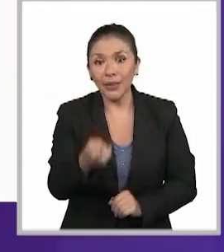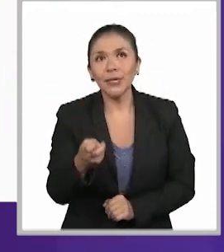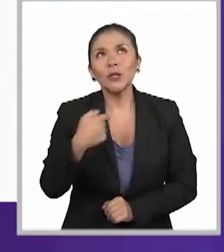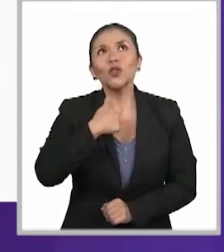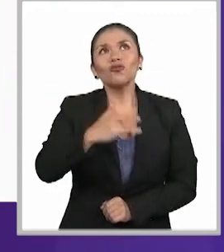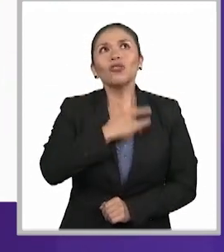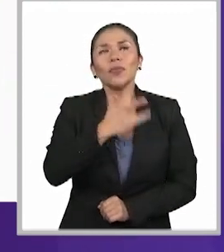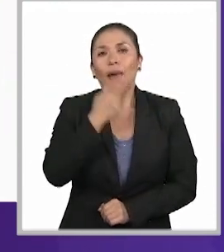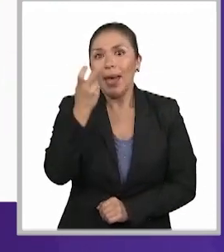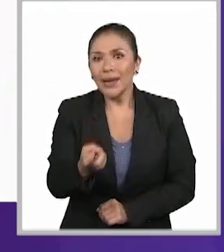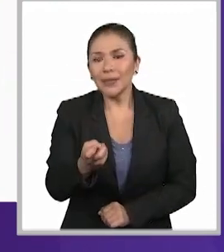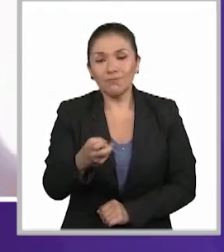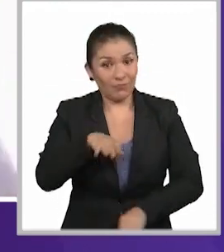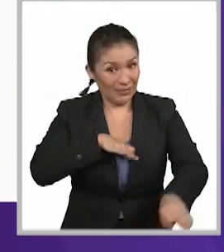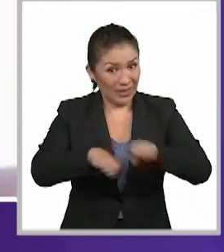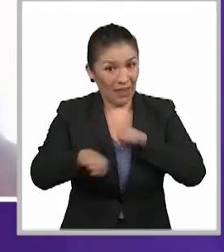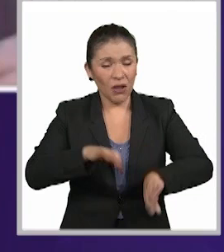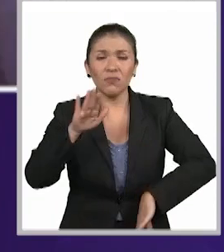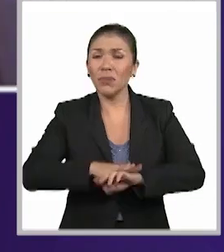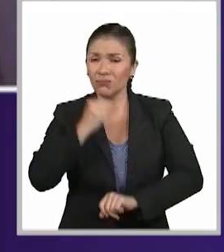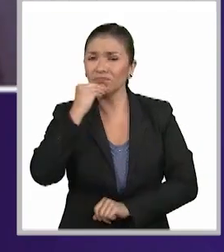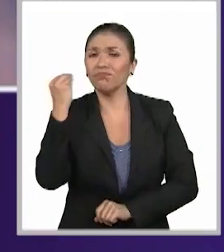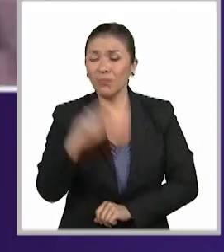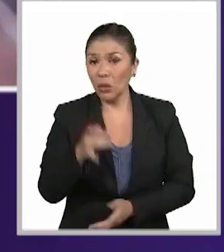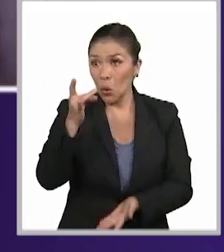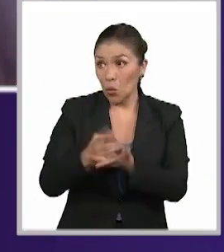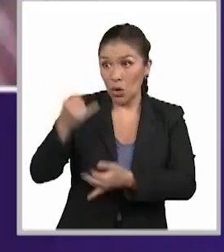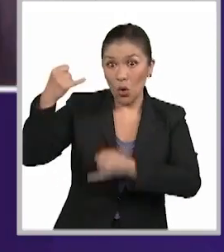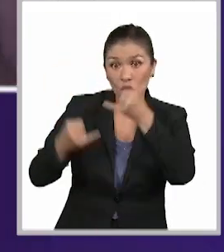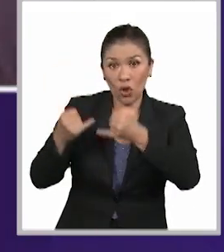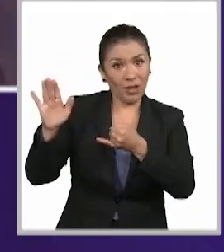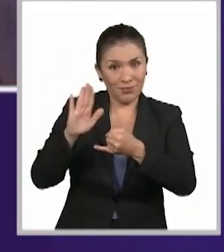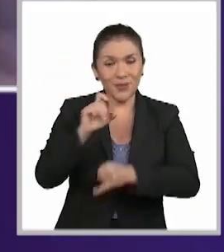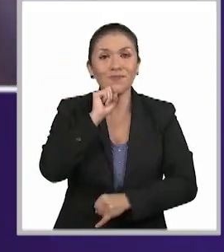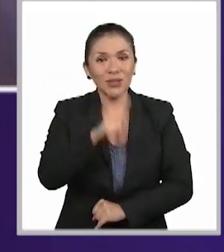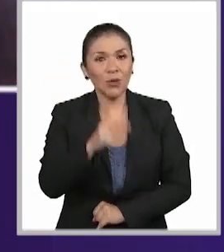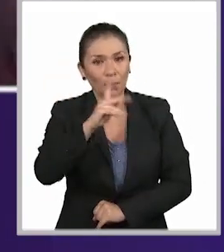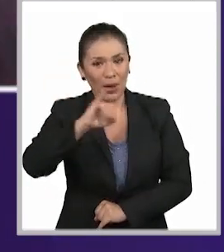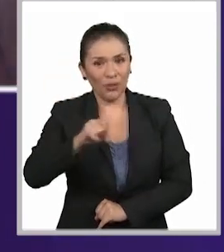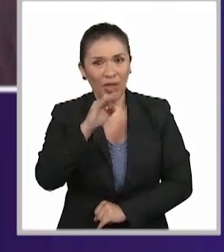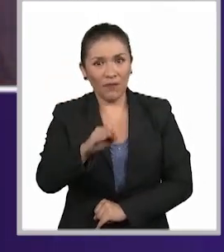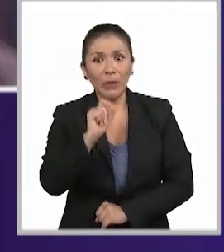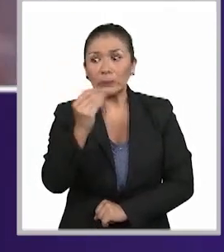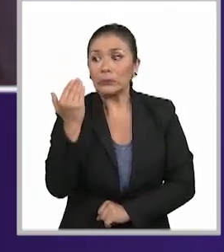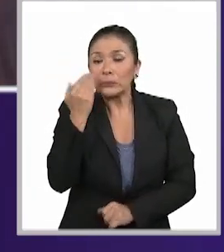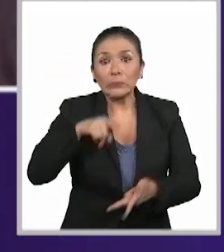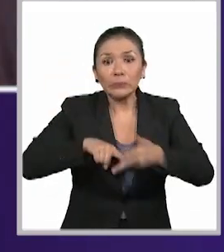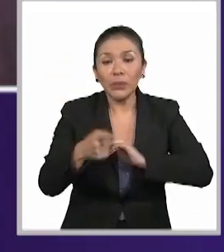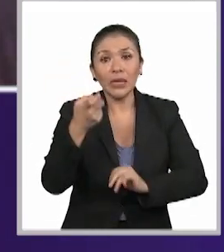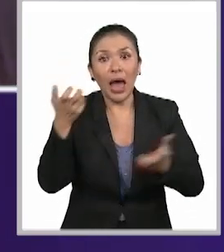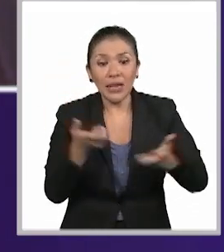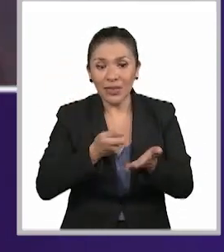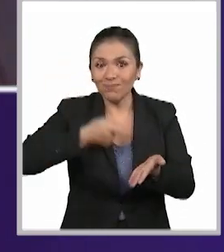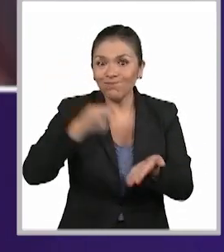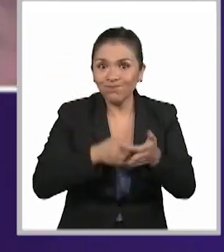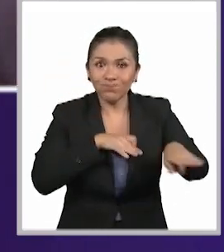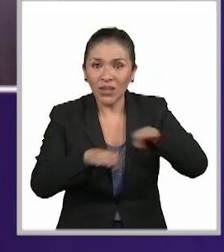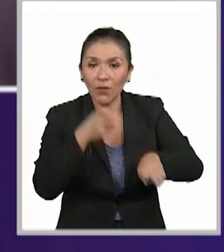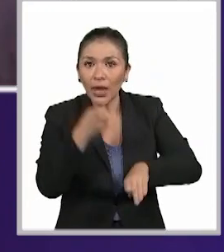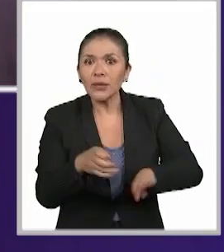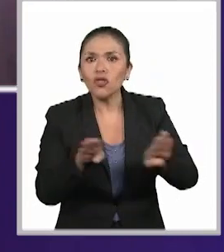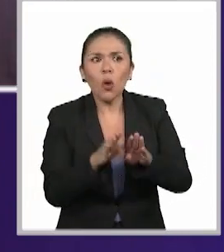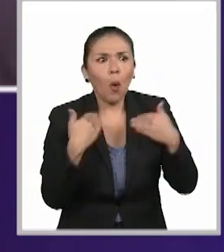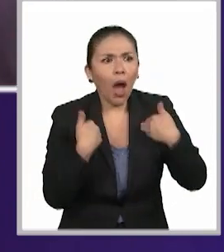parece que ha sido una gran labor, no solo de la Corte, sino del Poder Judicial que crecientemente emite estas sentencias, pues